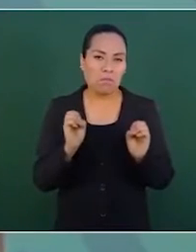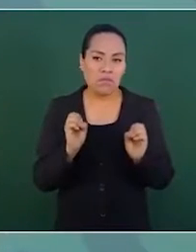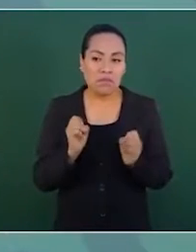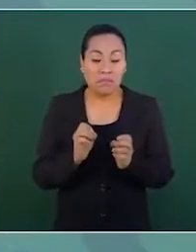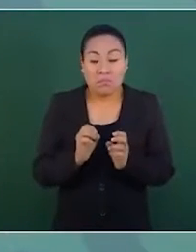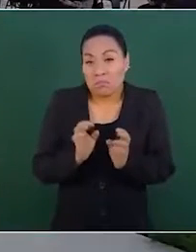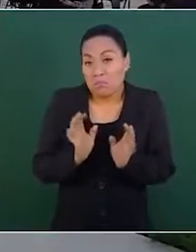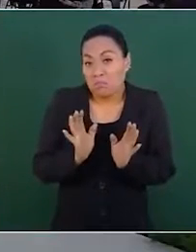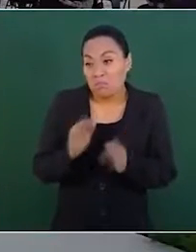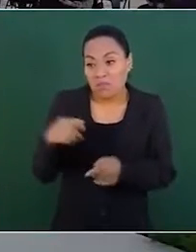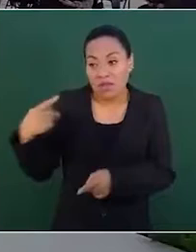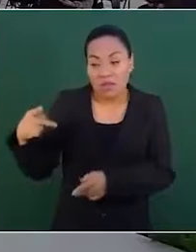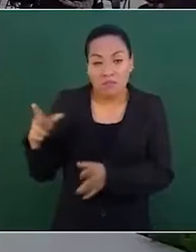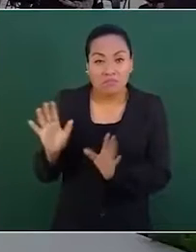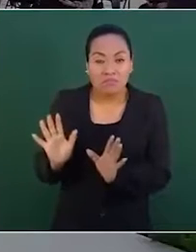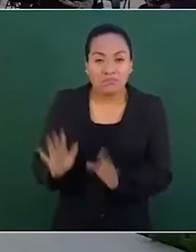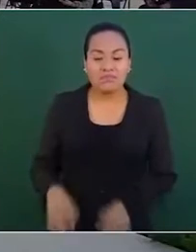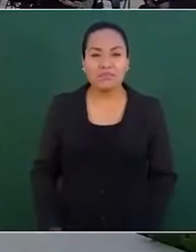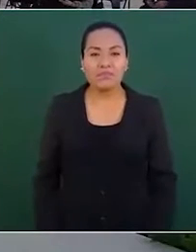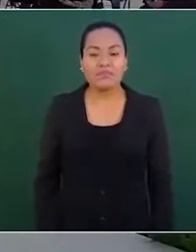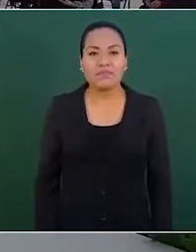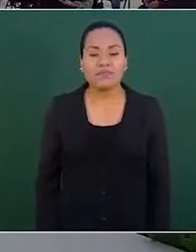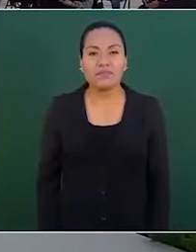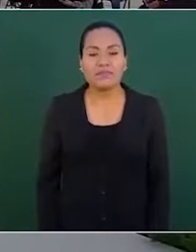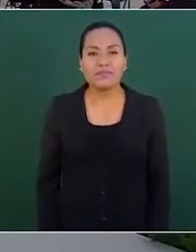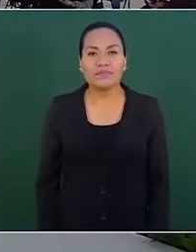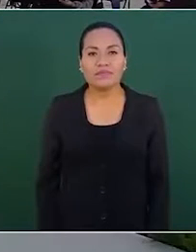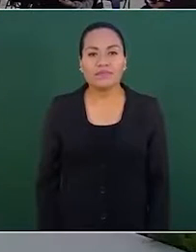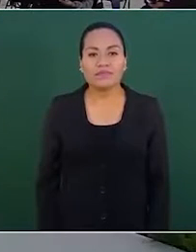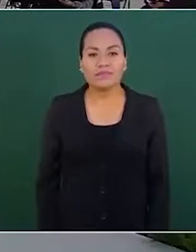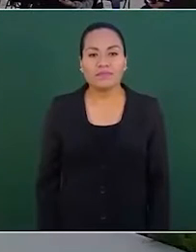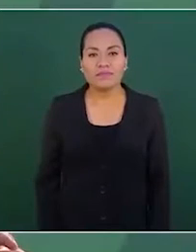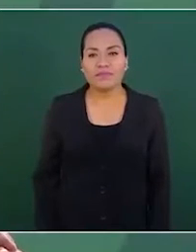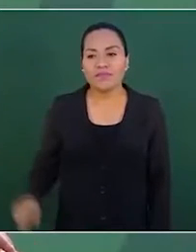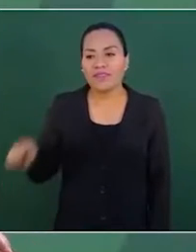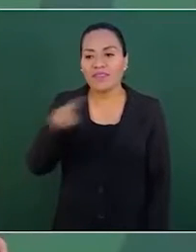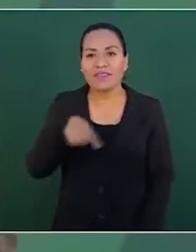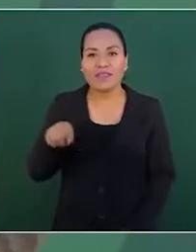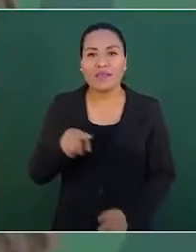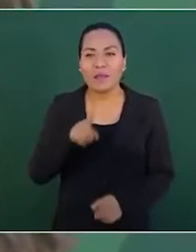por qué los mariachis callaron,